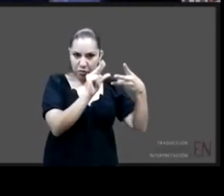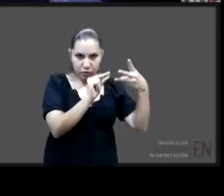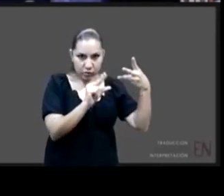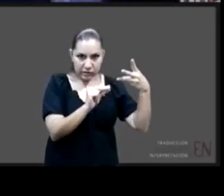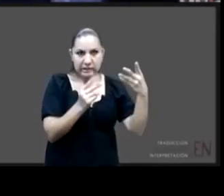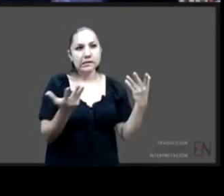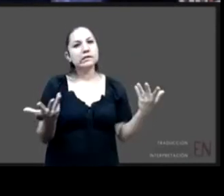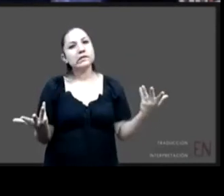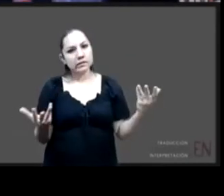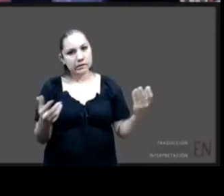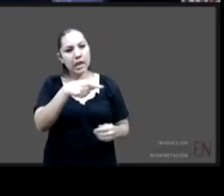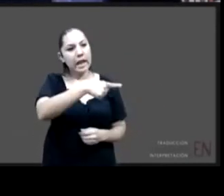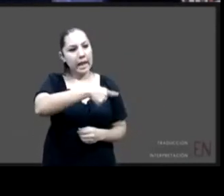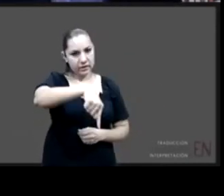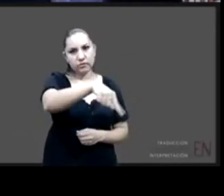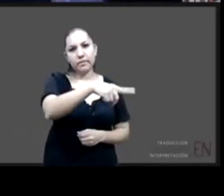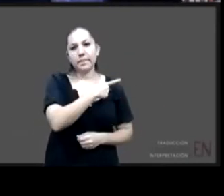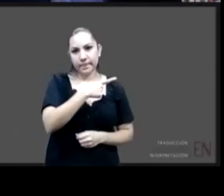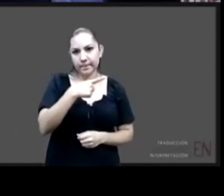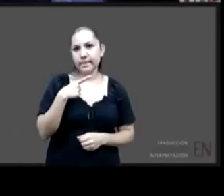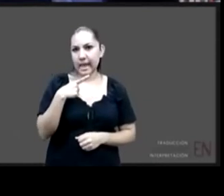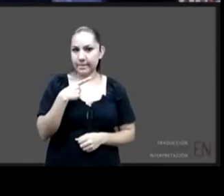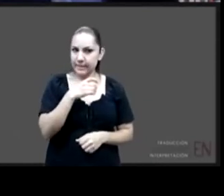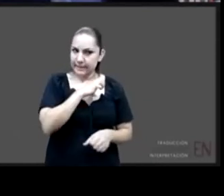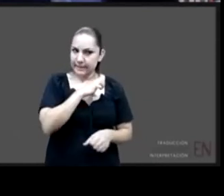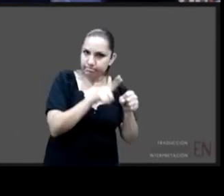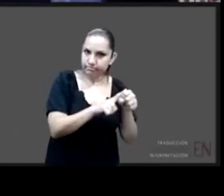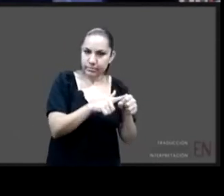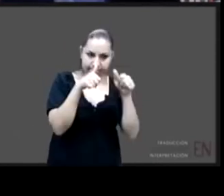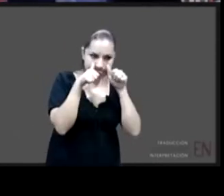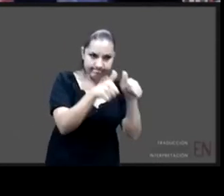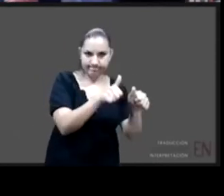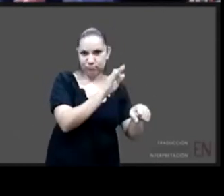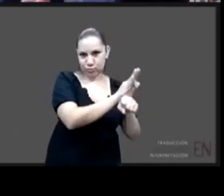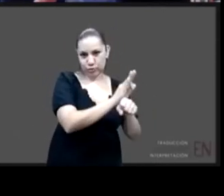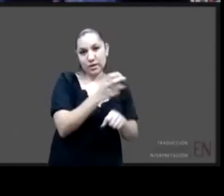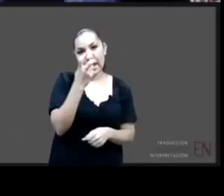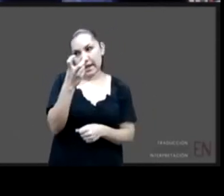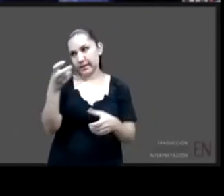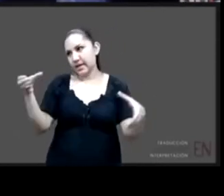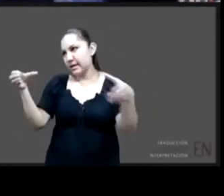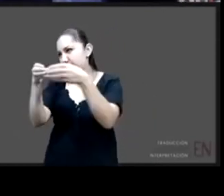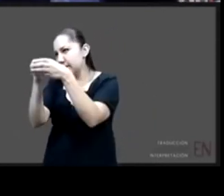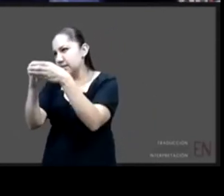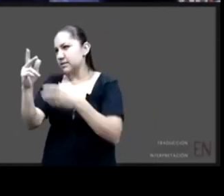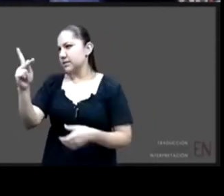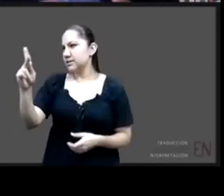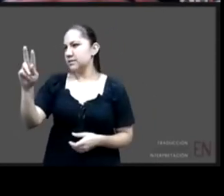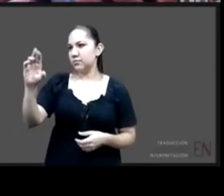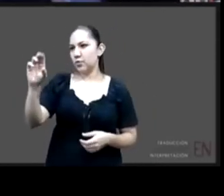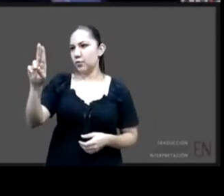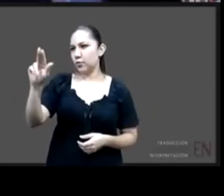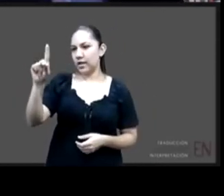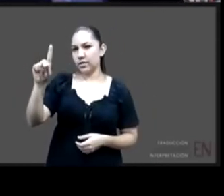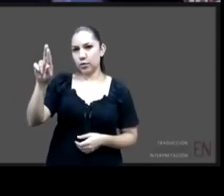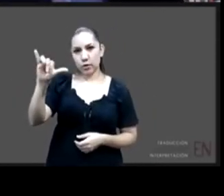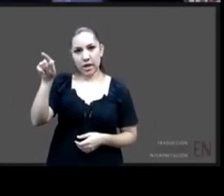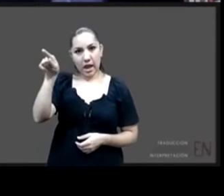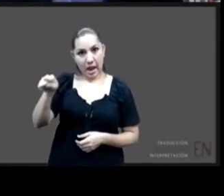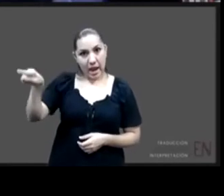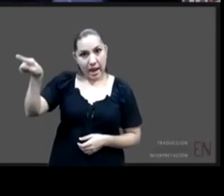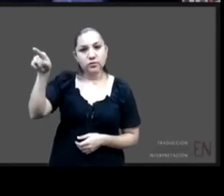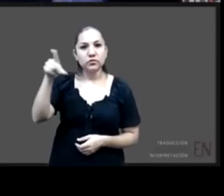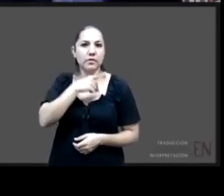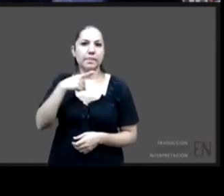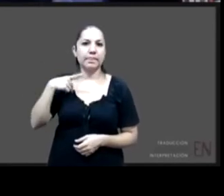que son que es el trabajo central de las de las procuradurías emitir estas medidas y restituir los derechos